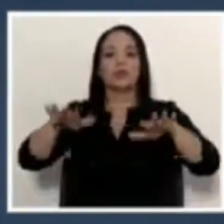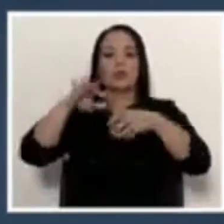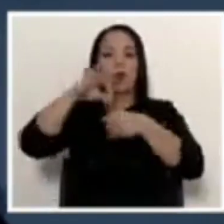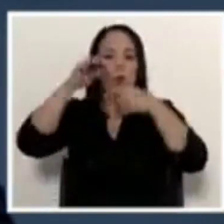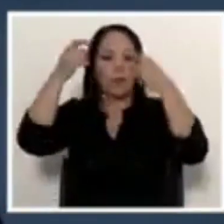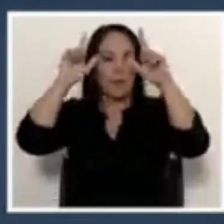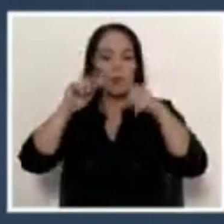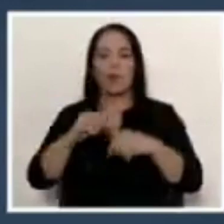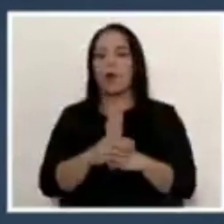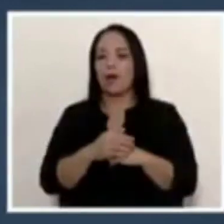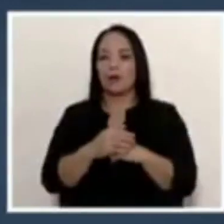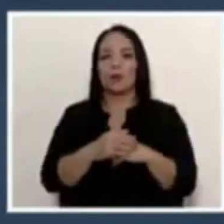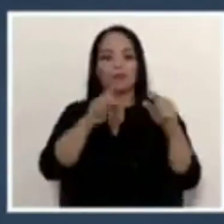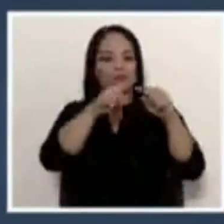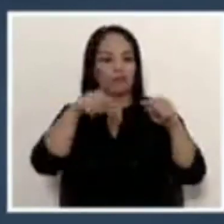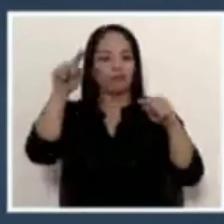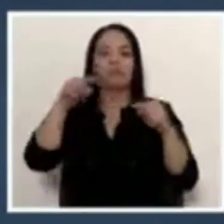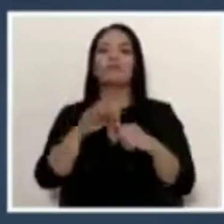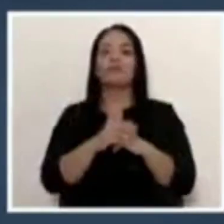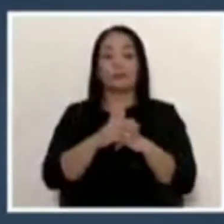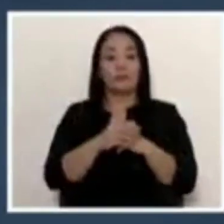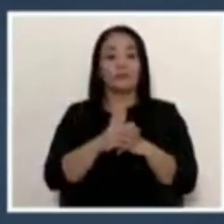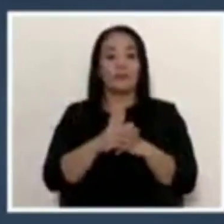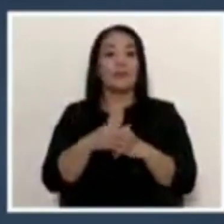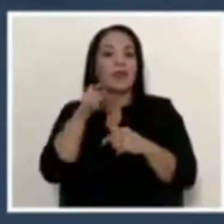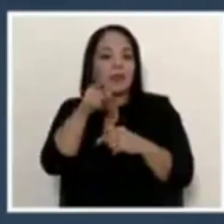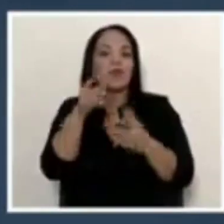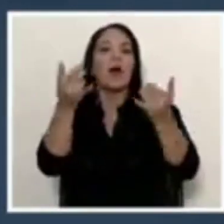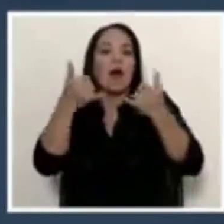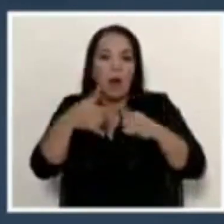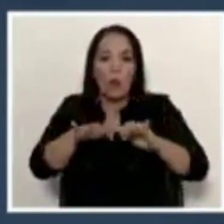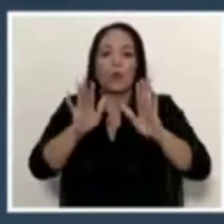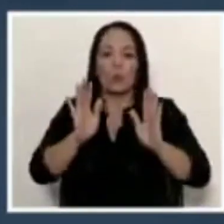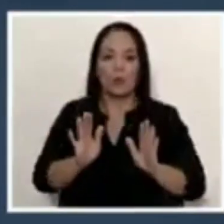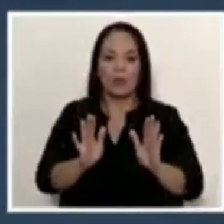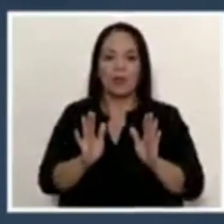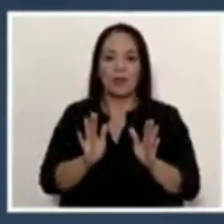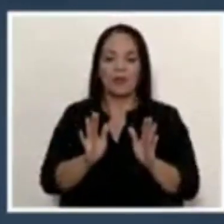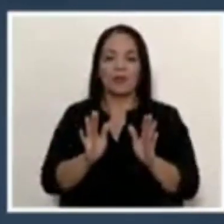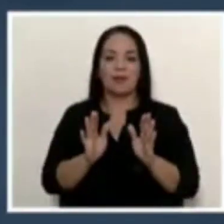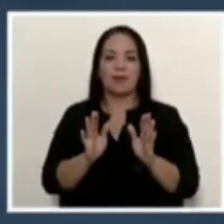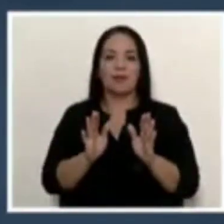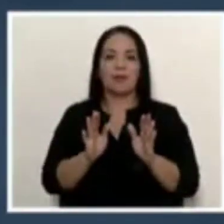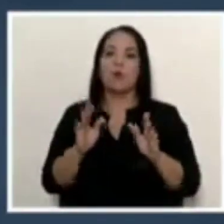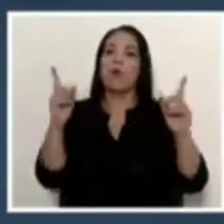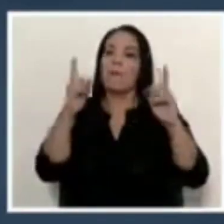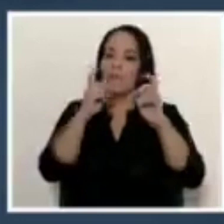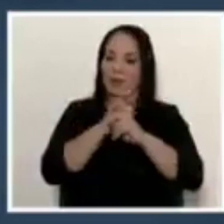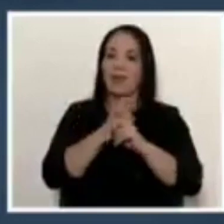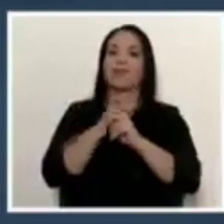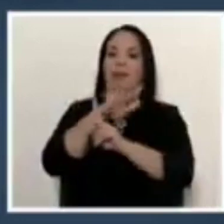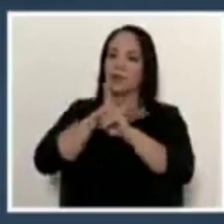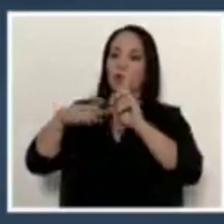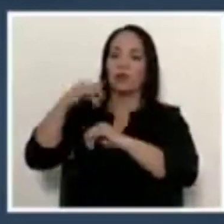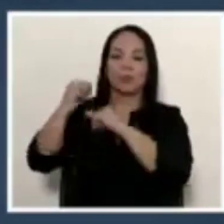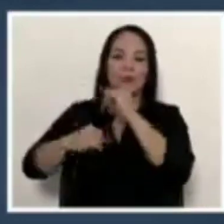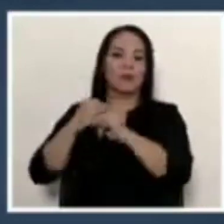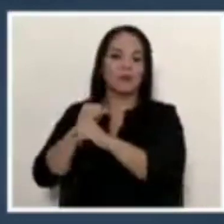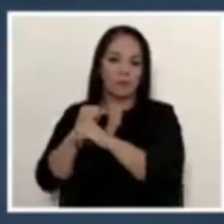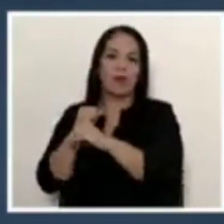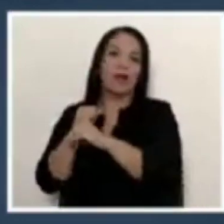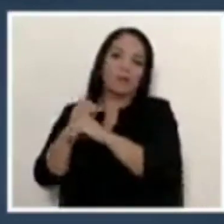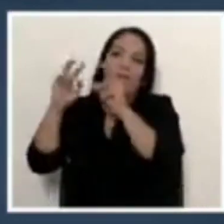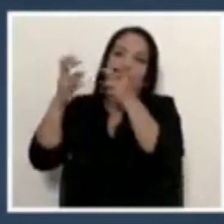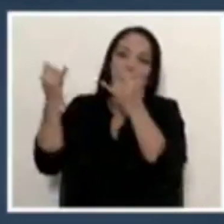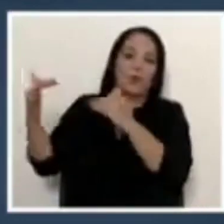Y todo esto, pesar, señor presidente y amigos y amigas, a pesar de las complejidades del entorno internacional, hablando de